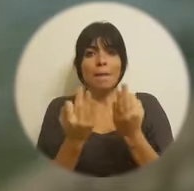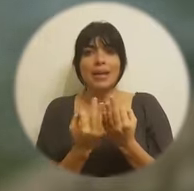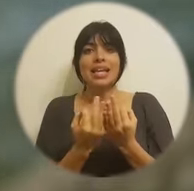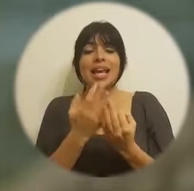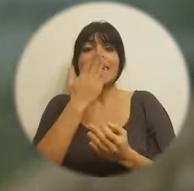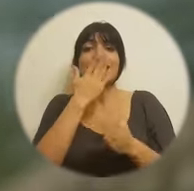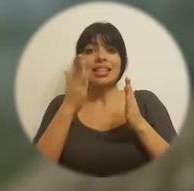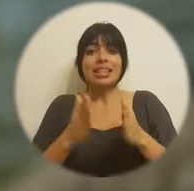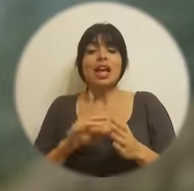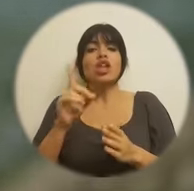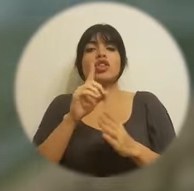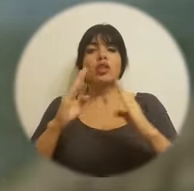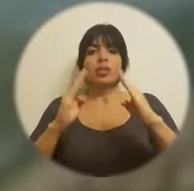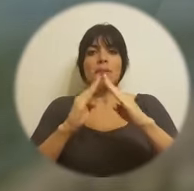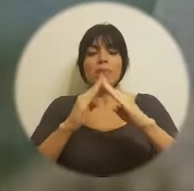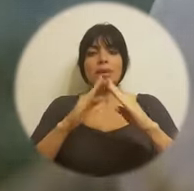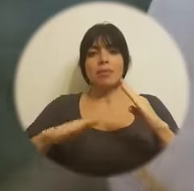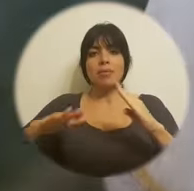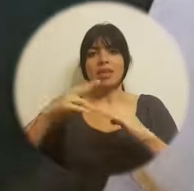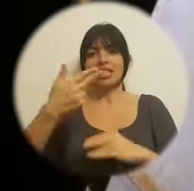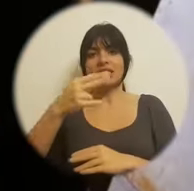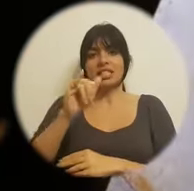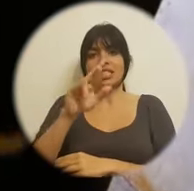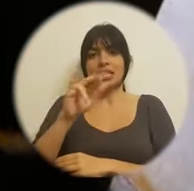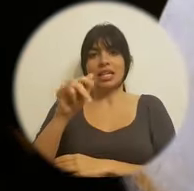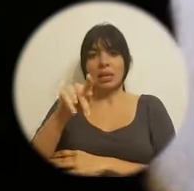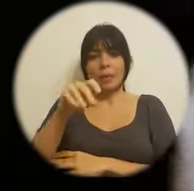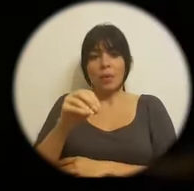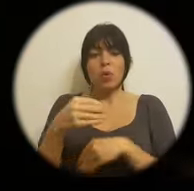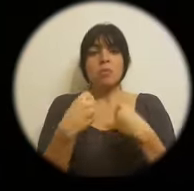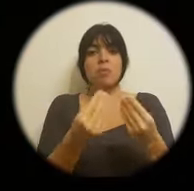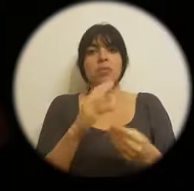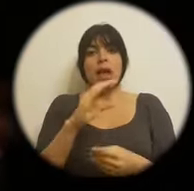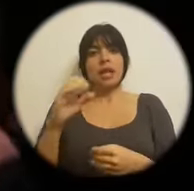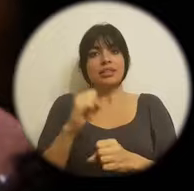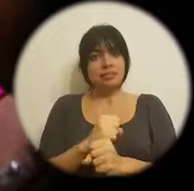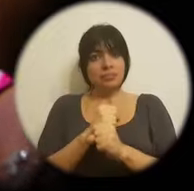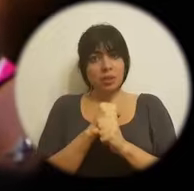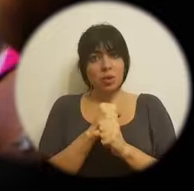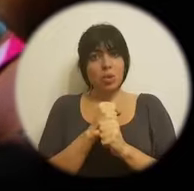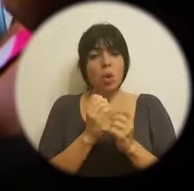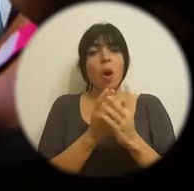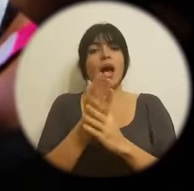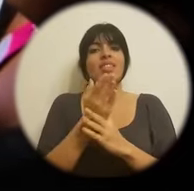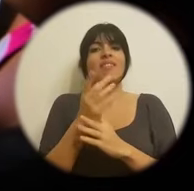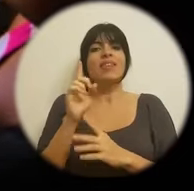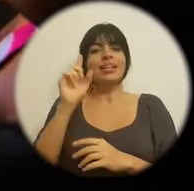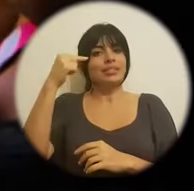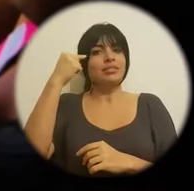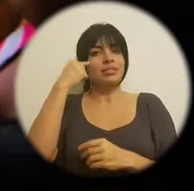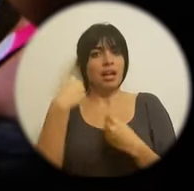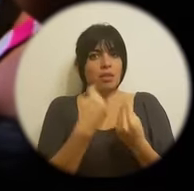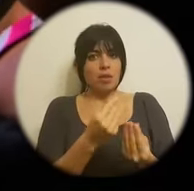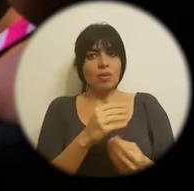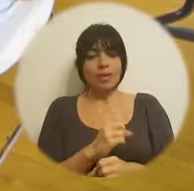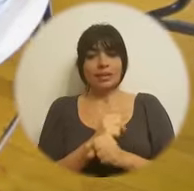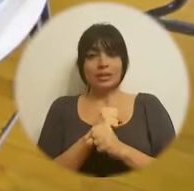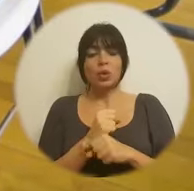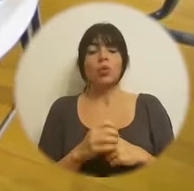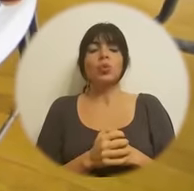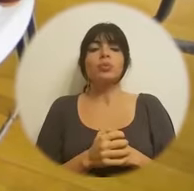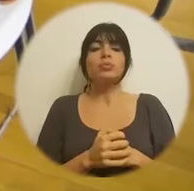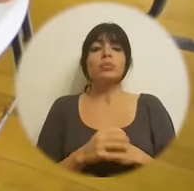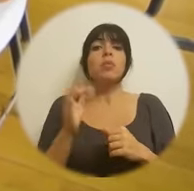familias indígenas del territorio de Chiripó con seguro médico a través del seguro por el estado.